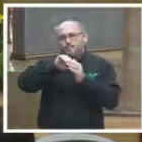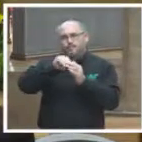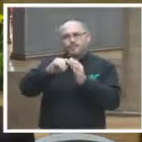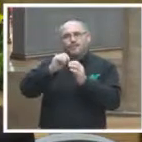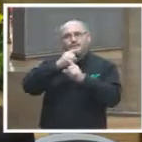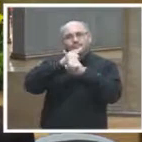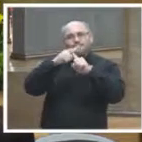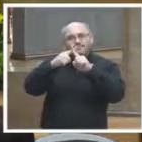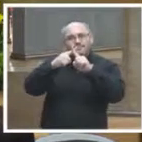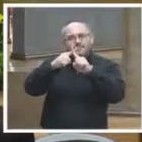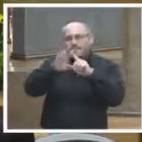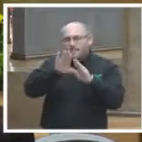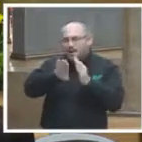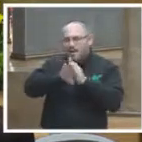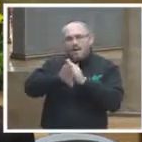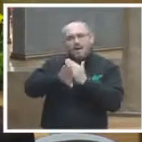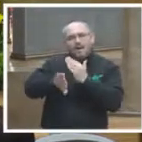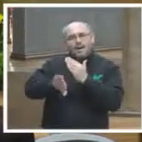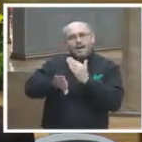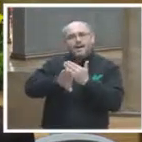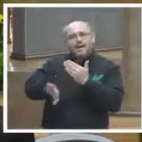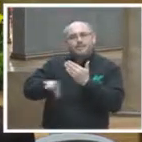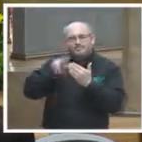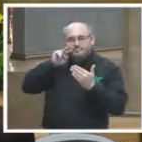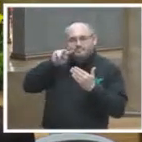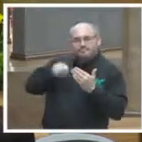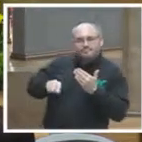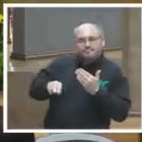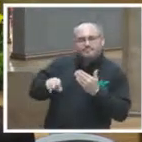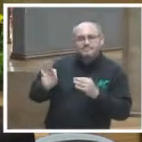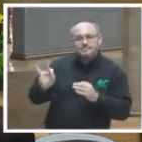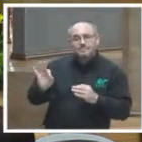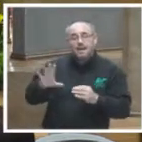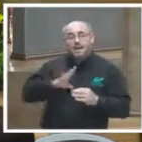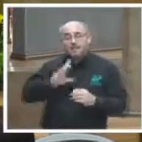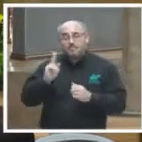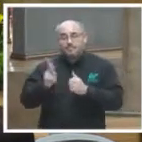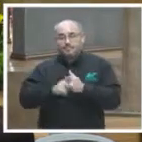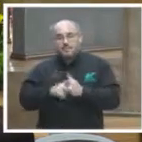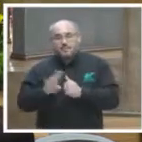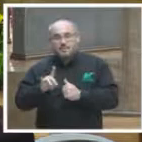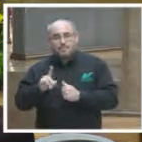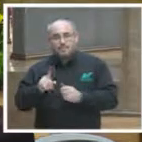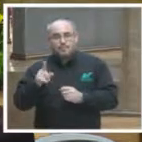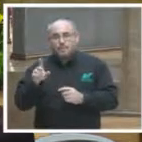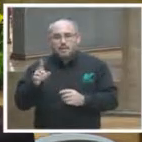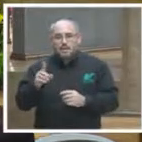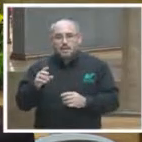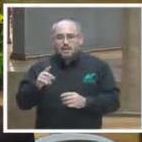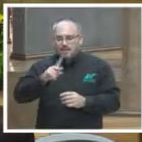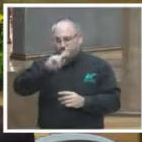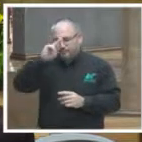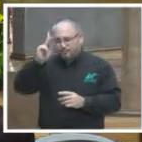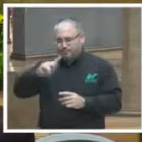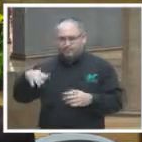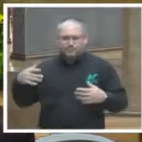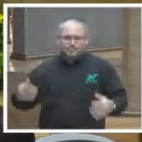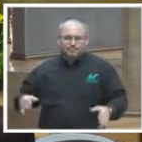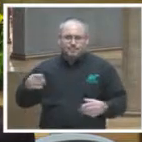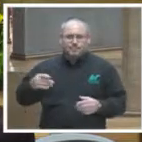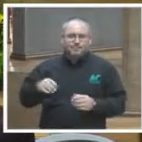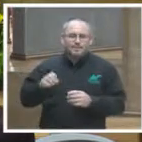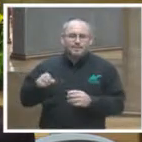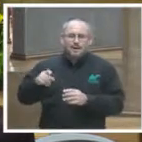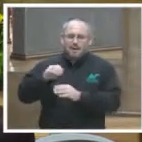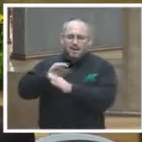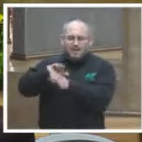otros medios tradicionales pero bueno tenemos casos de países donde el grado de censura es realmente alto inclusive